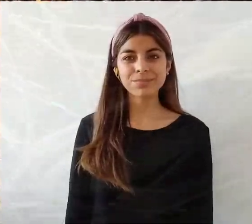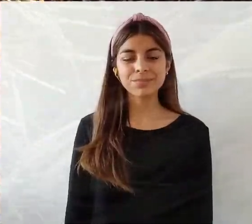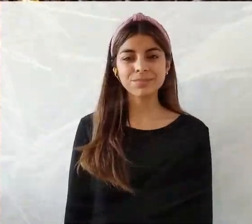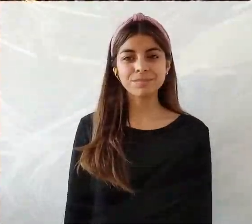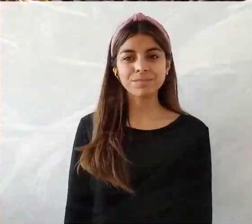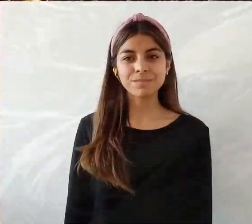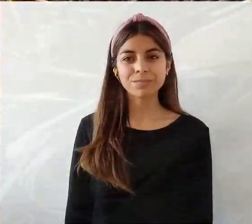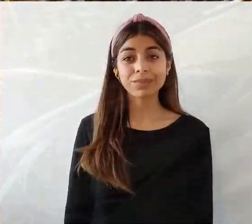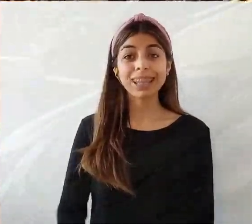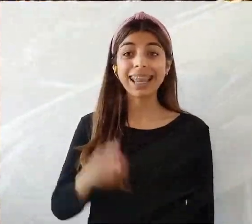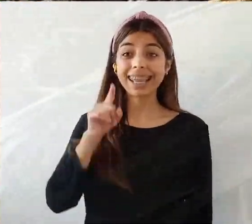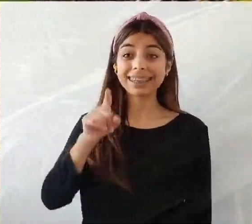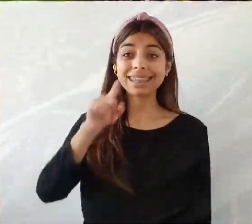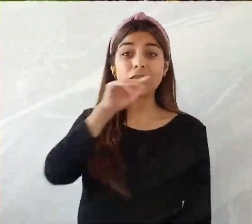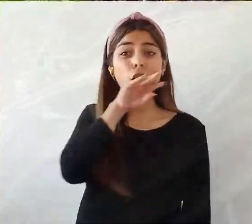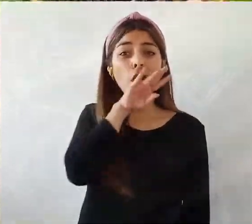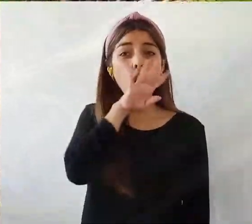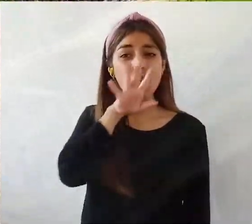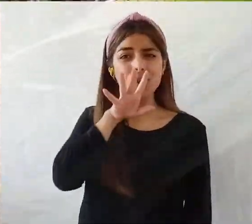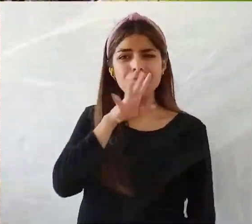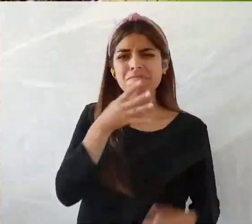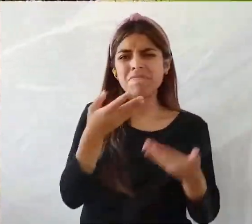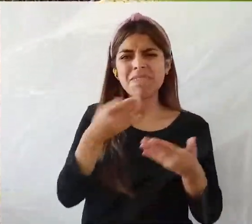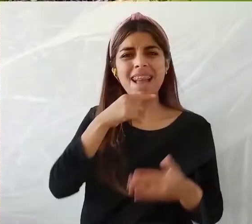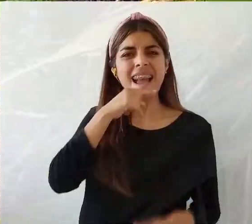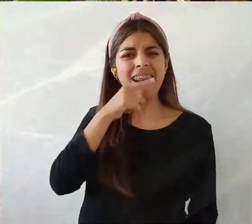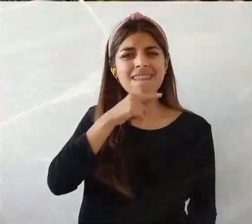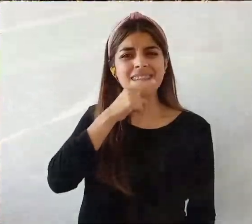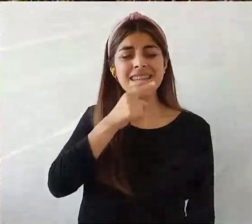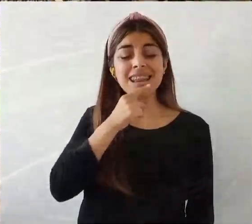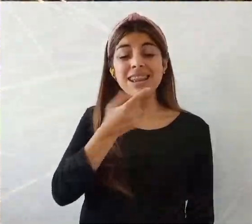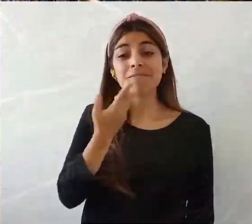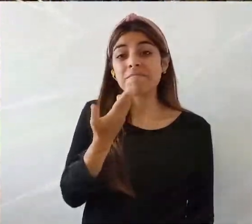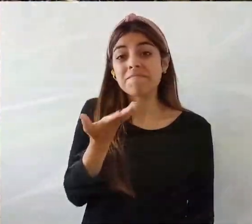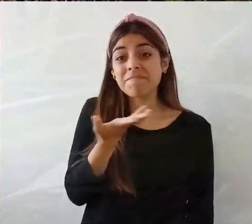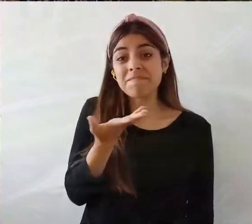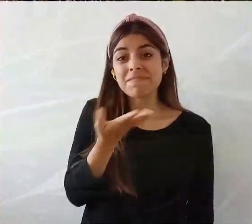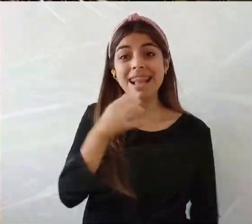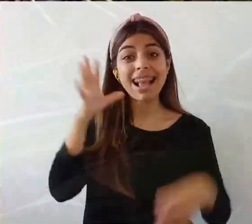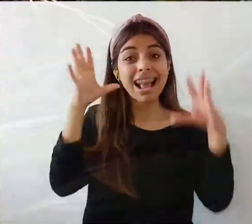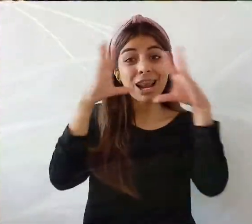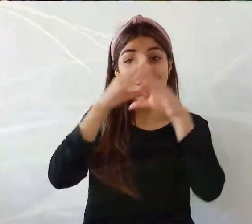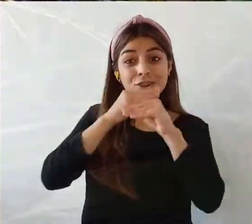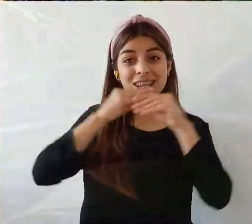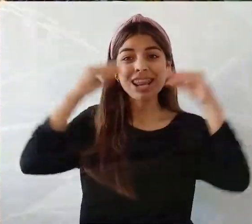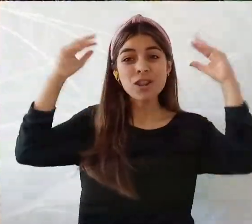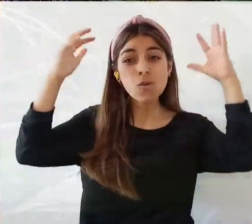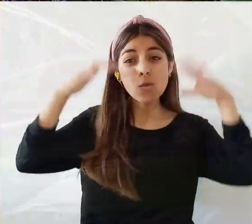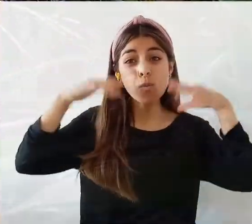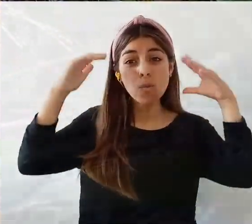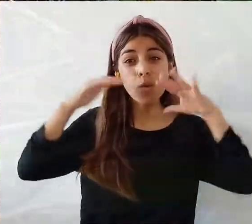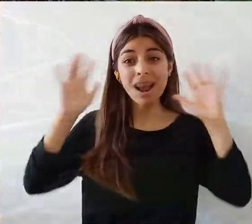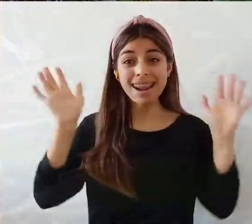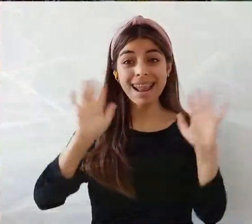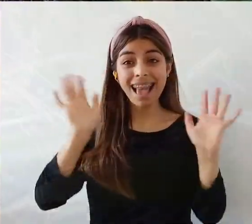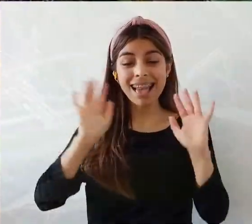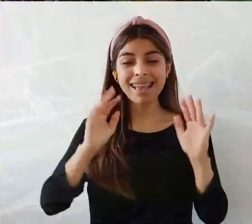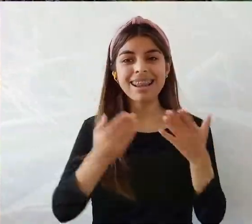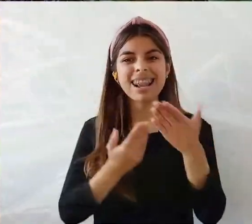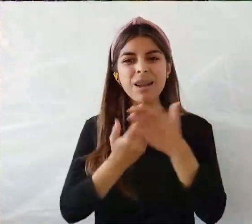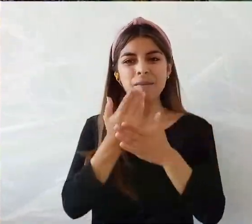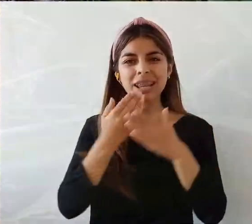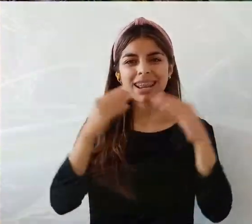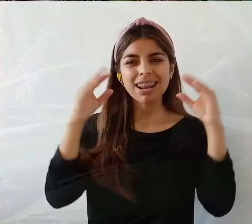Y así quedaría todo para trabajar. En el